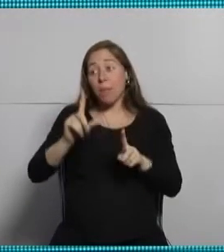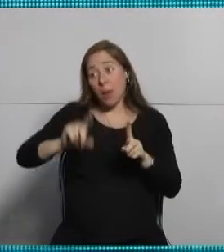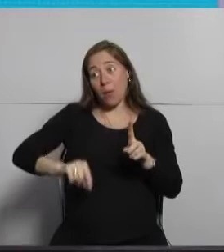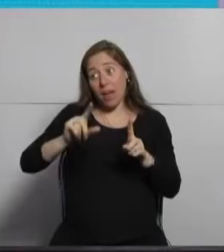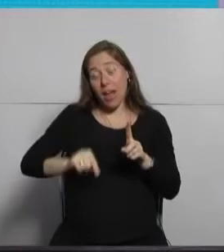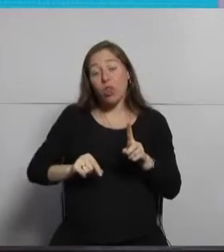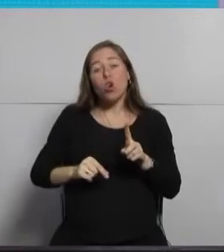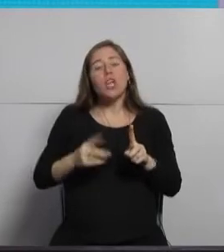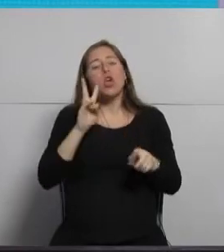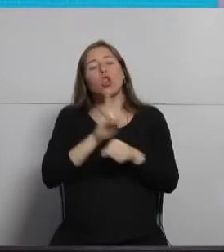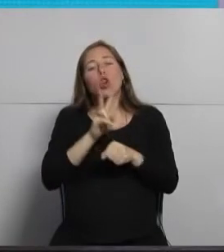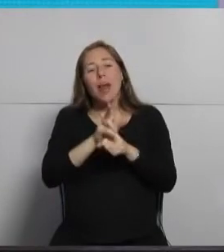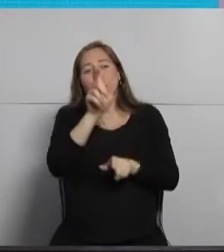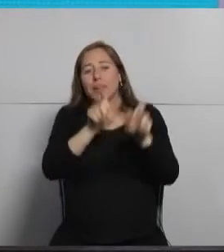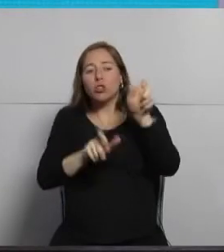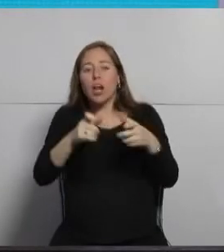de personas